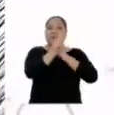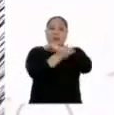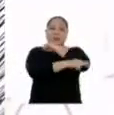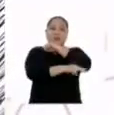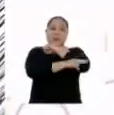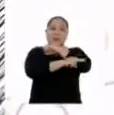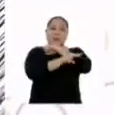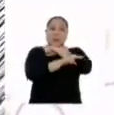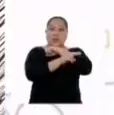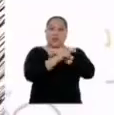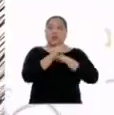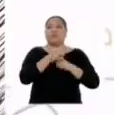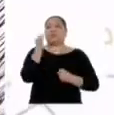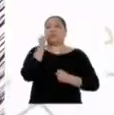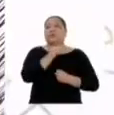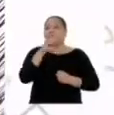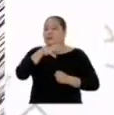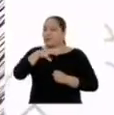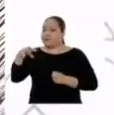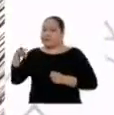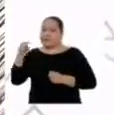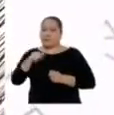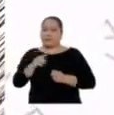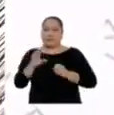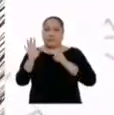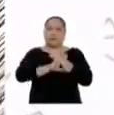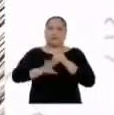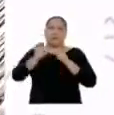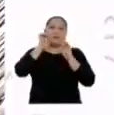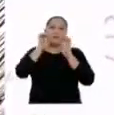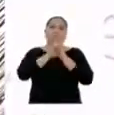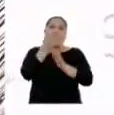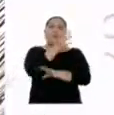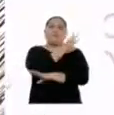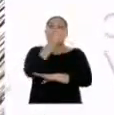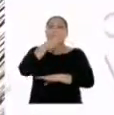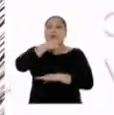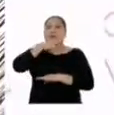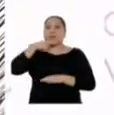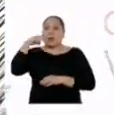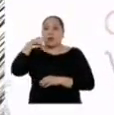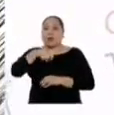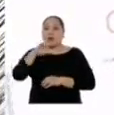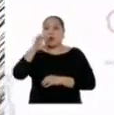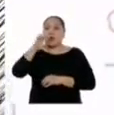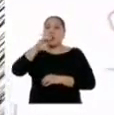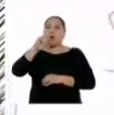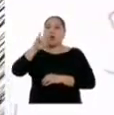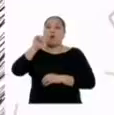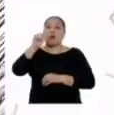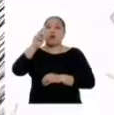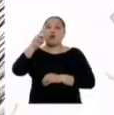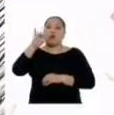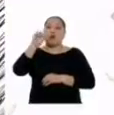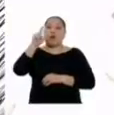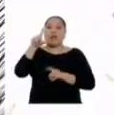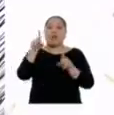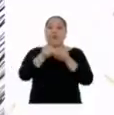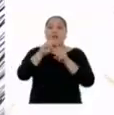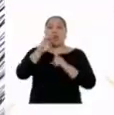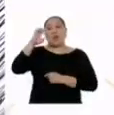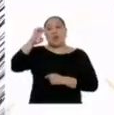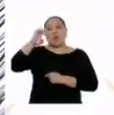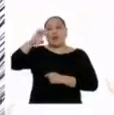silvestres únicas, como el Bosque Seco Ecuatorial y el Bosque Tropical del